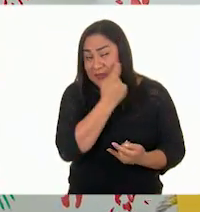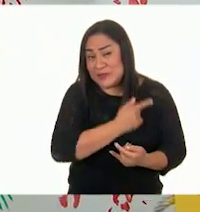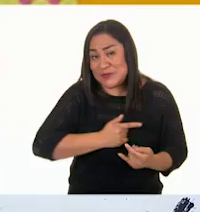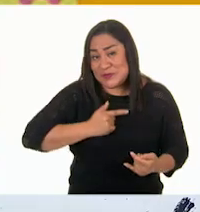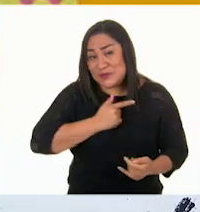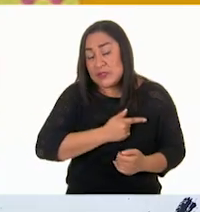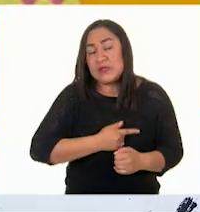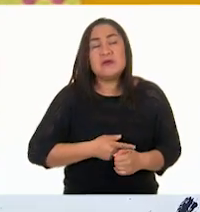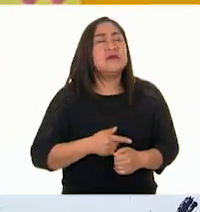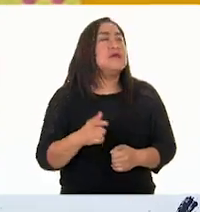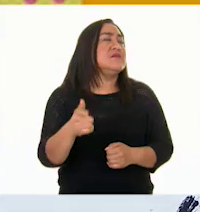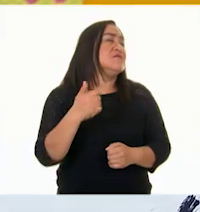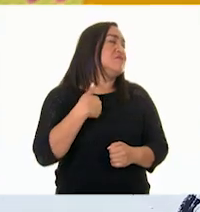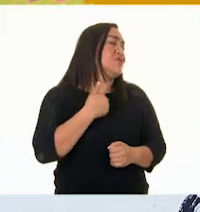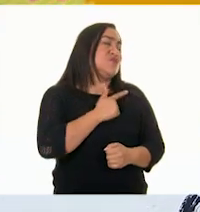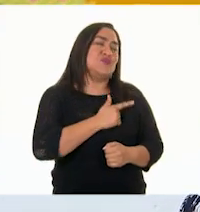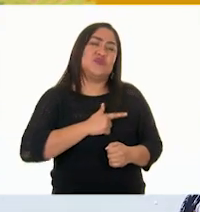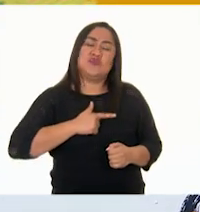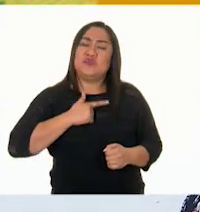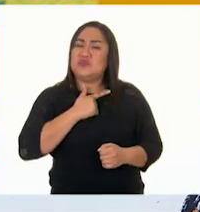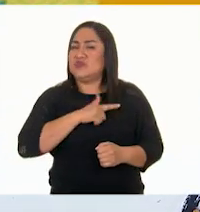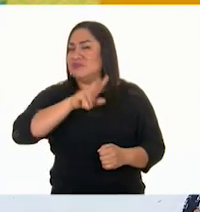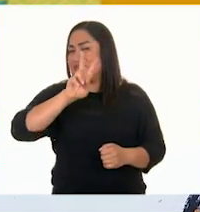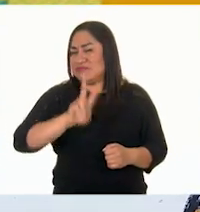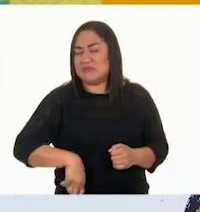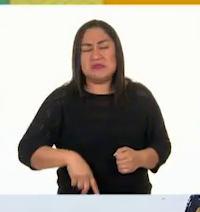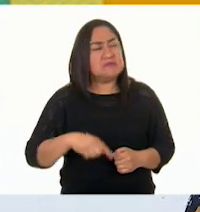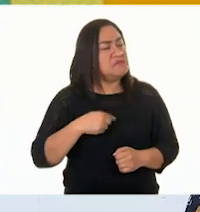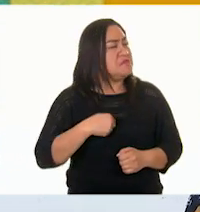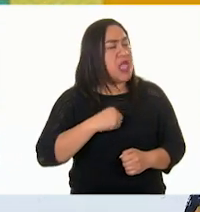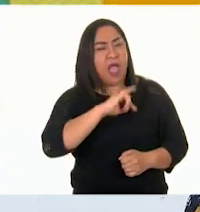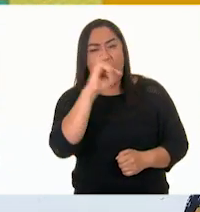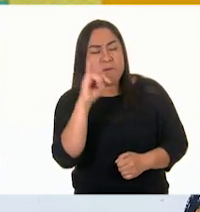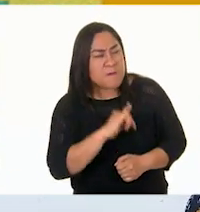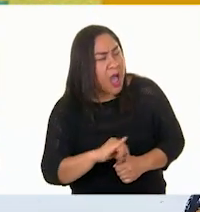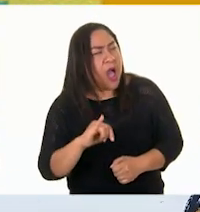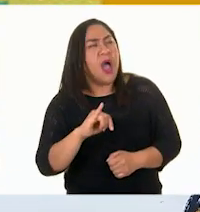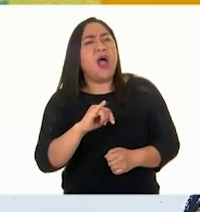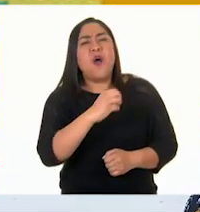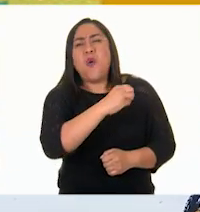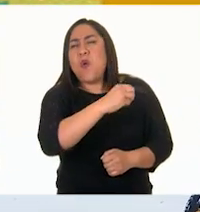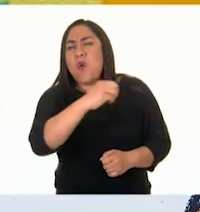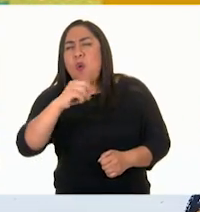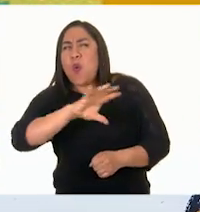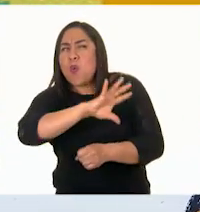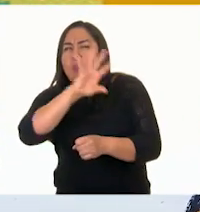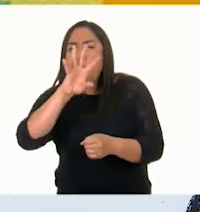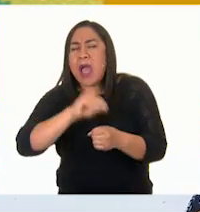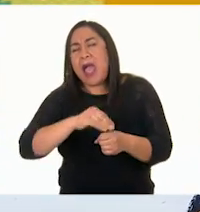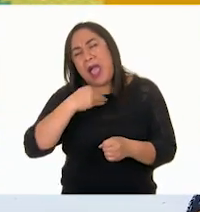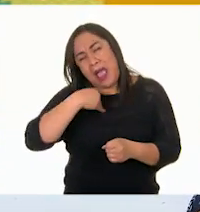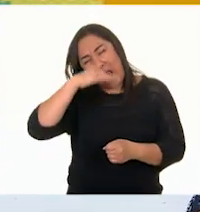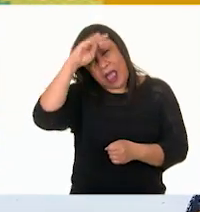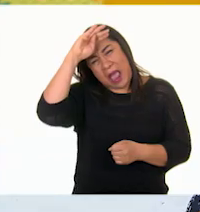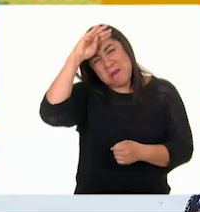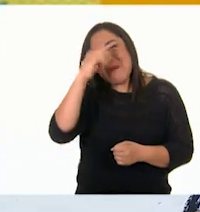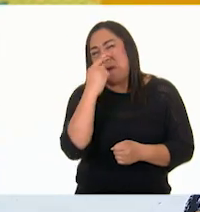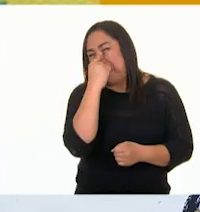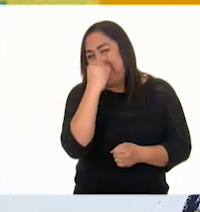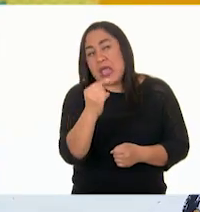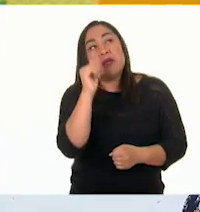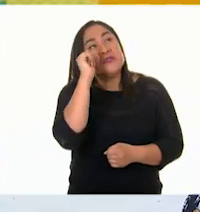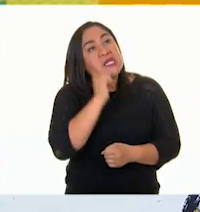encantó, maestra. Jamás había escuchado la historia completa. Pensé que Pinocho solo